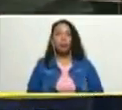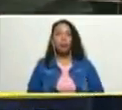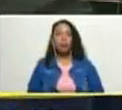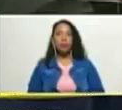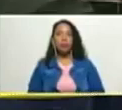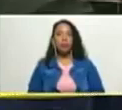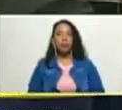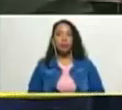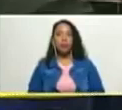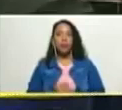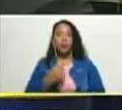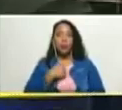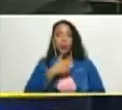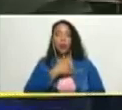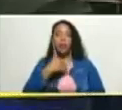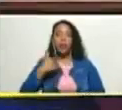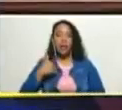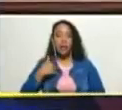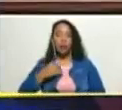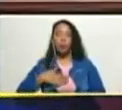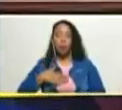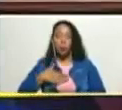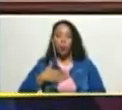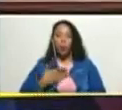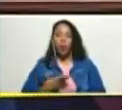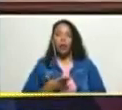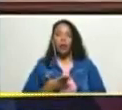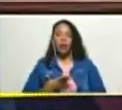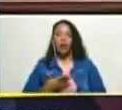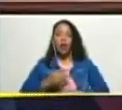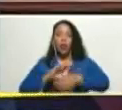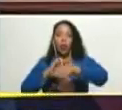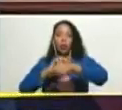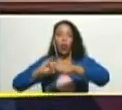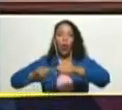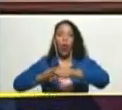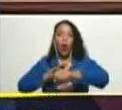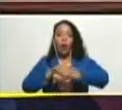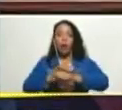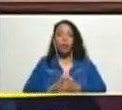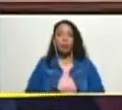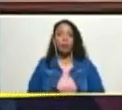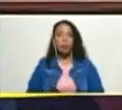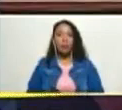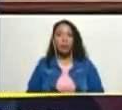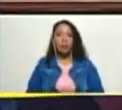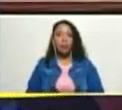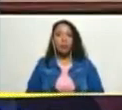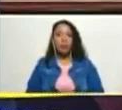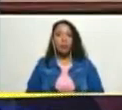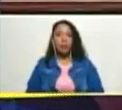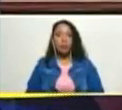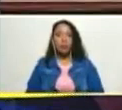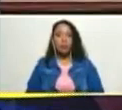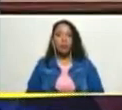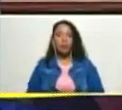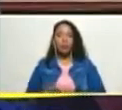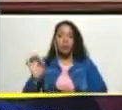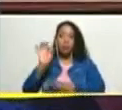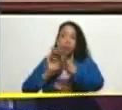yo quisiera si es posible doctor Jorge Rodríguez que usted